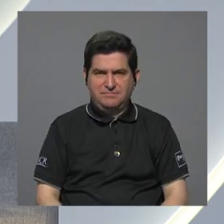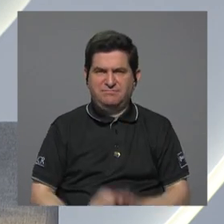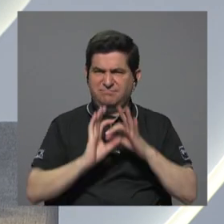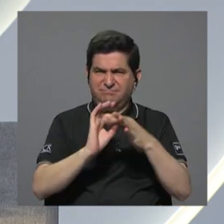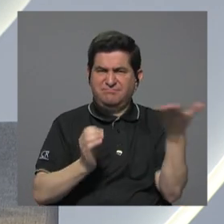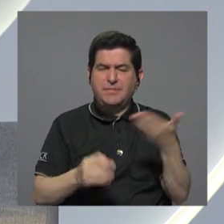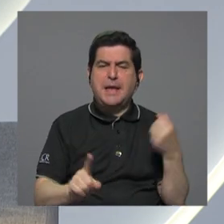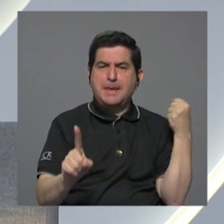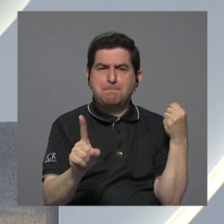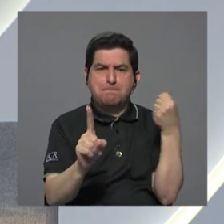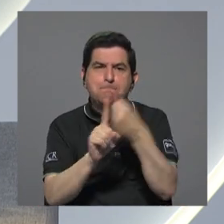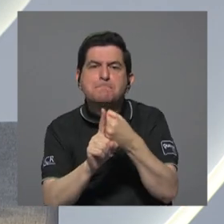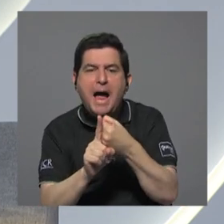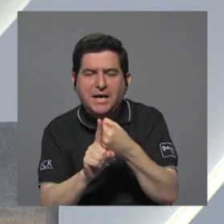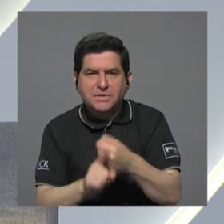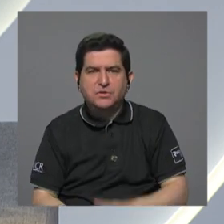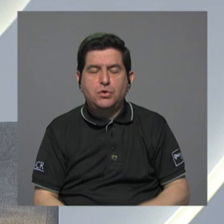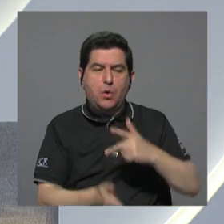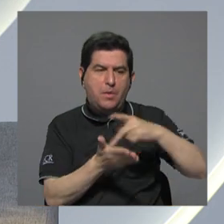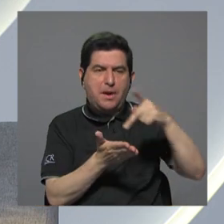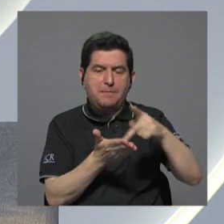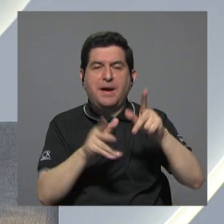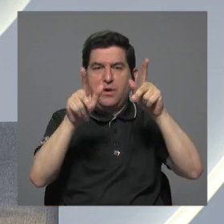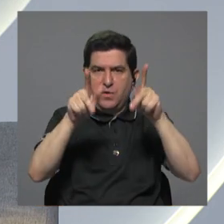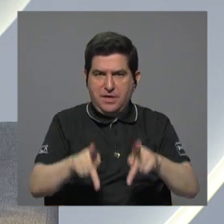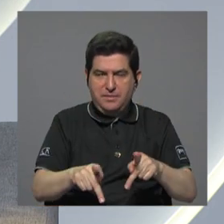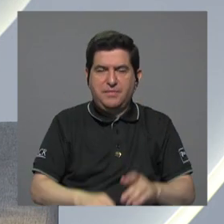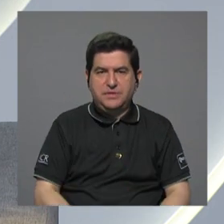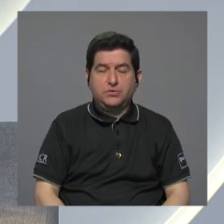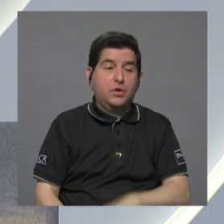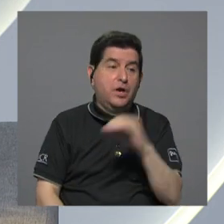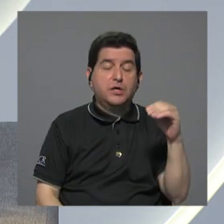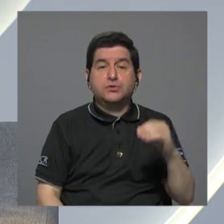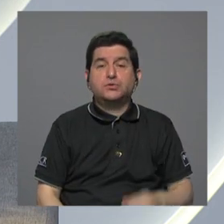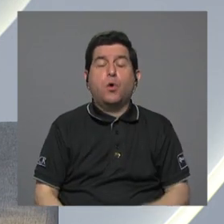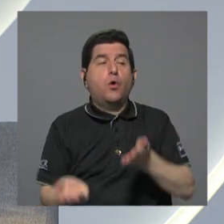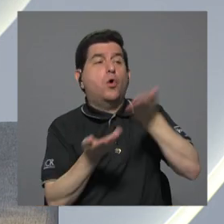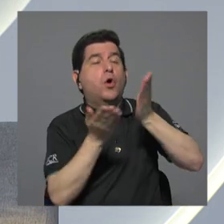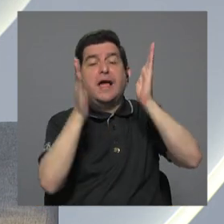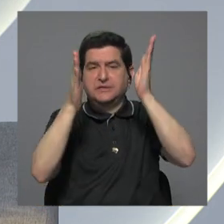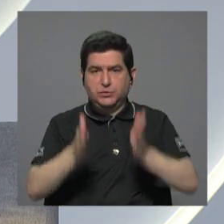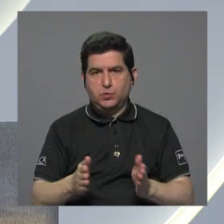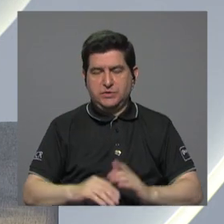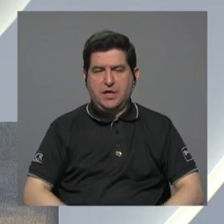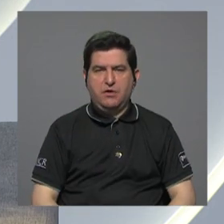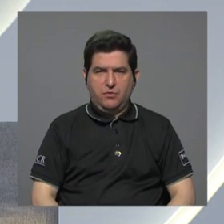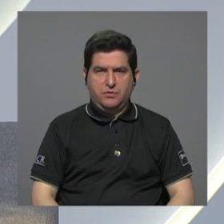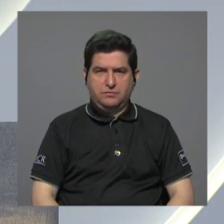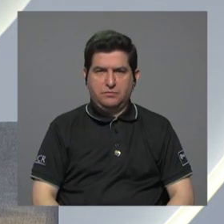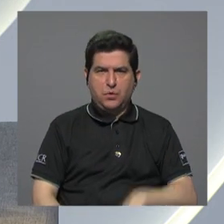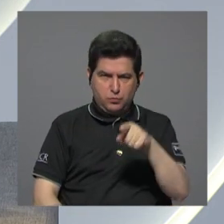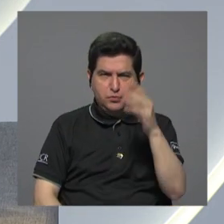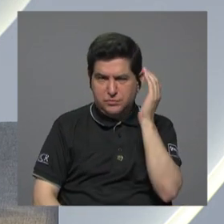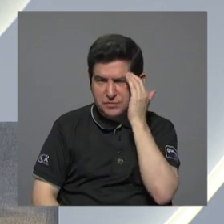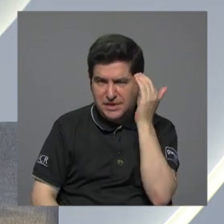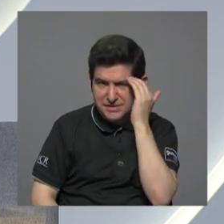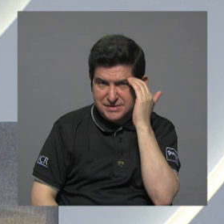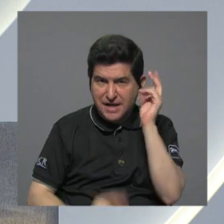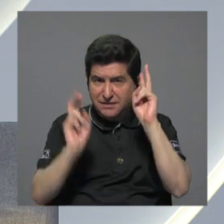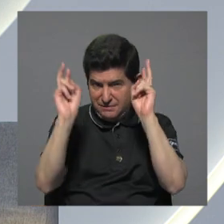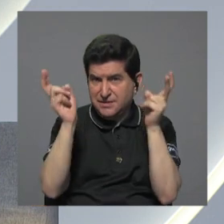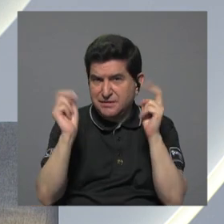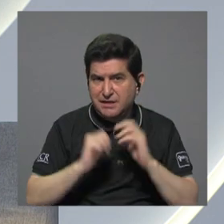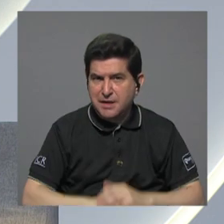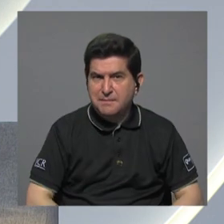al impacto que han tenido las tarifas para las personas, para los exportadores. ¿Conoce usted sobre este